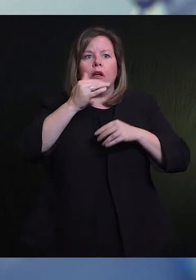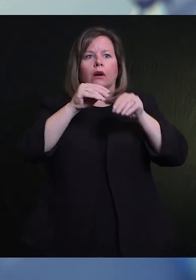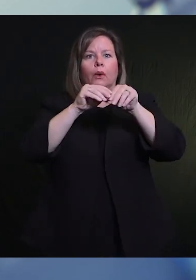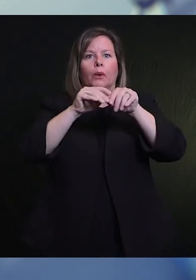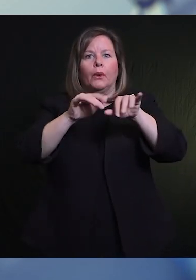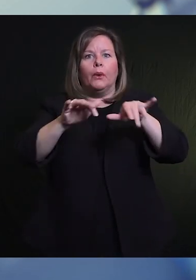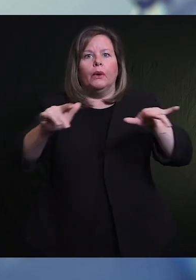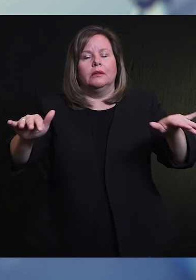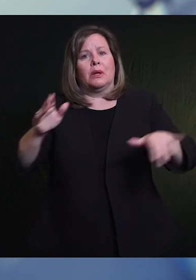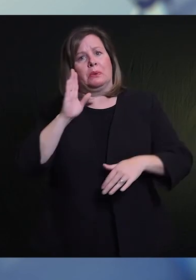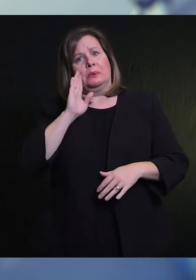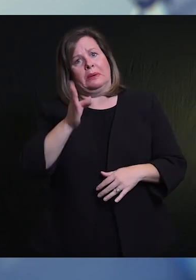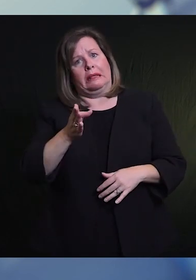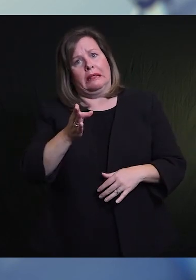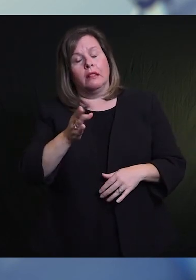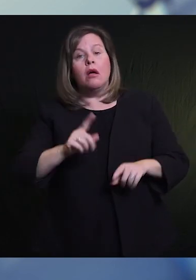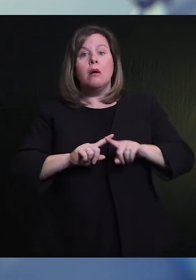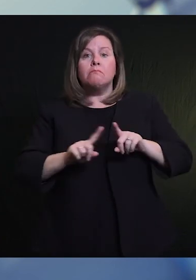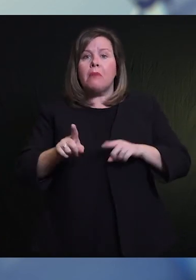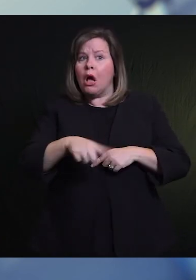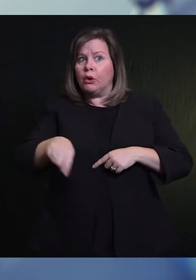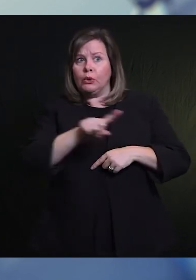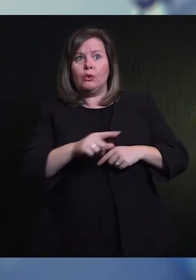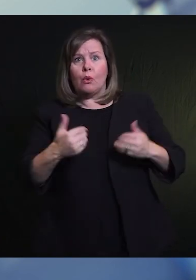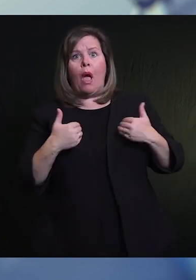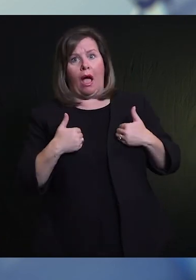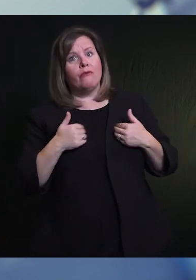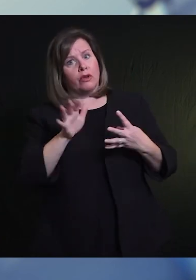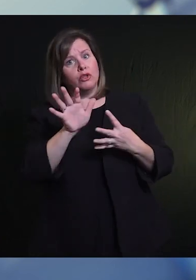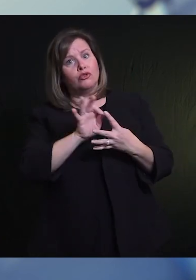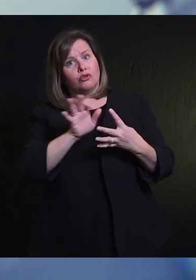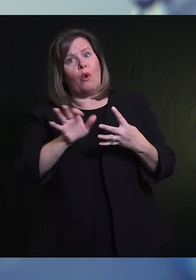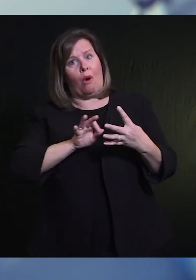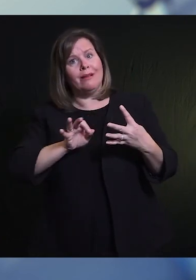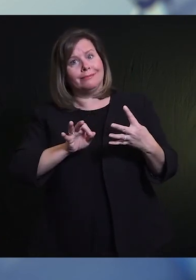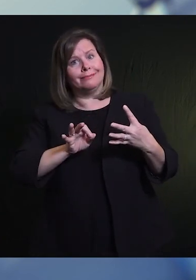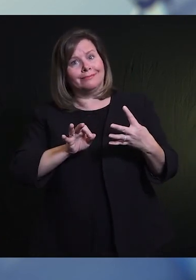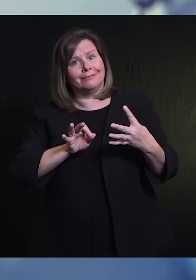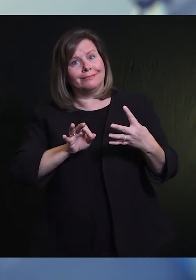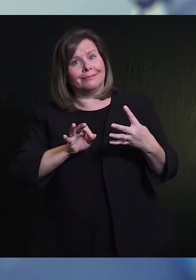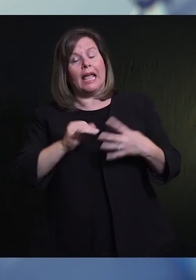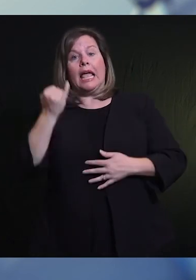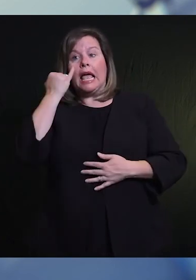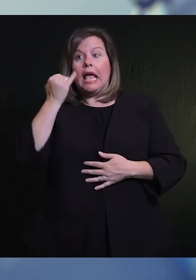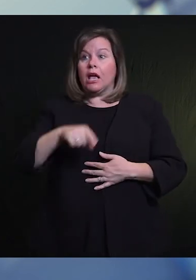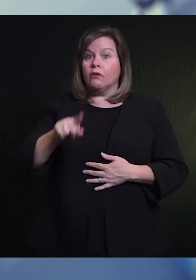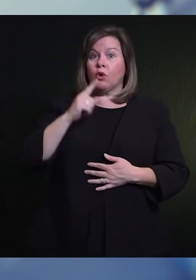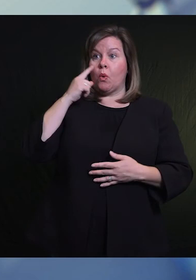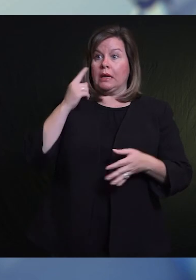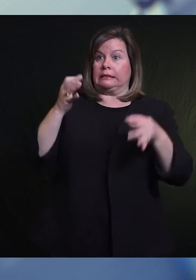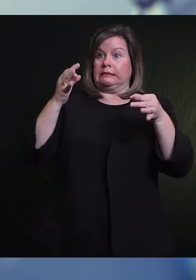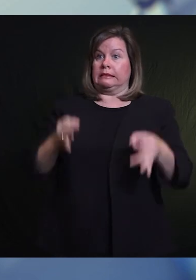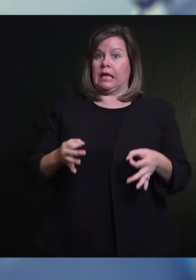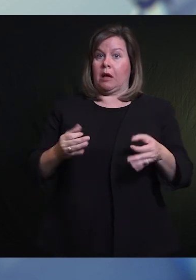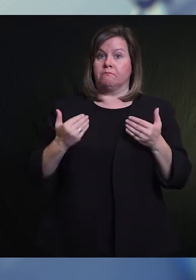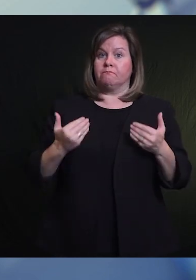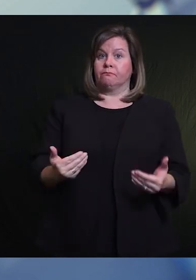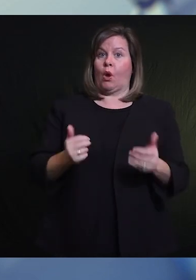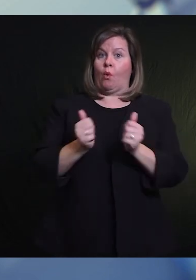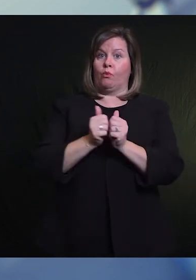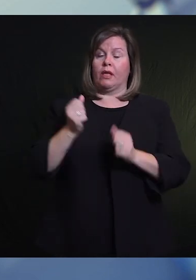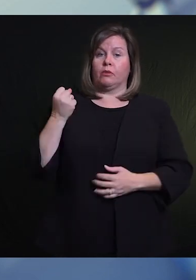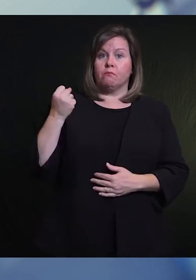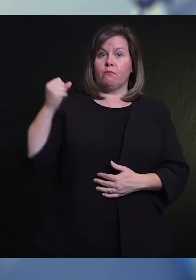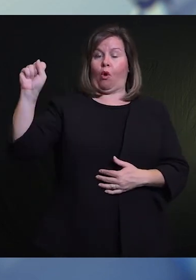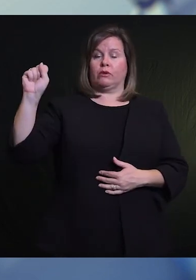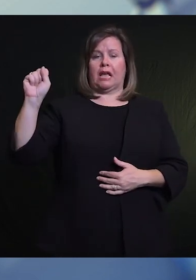asunto. Y si deciden participar en una protesta, les animo a evitar estas reuniones masivas que ponen a la gente en un solo